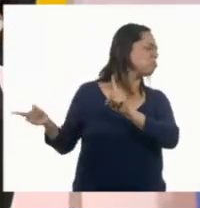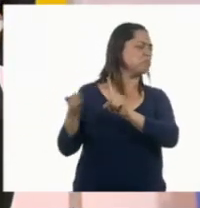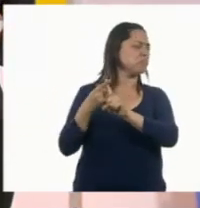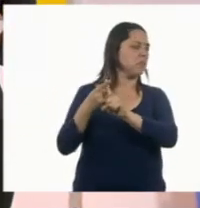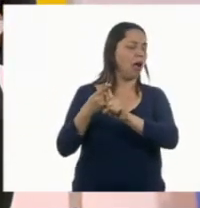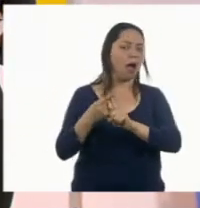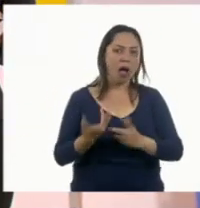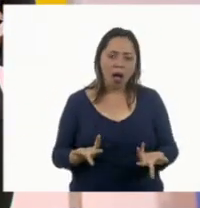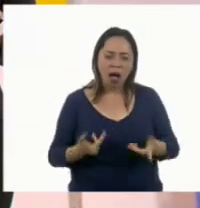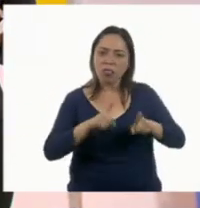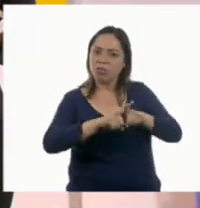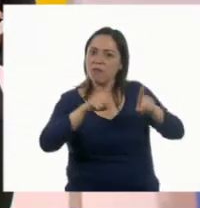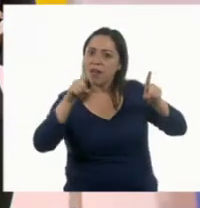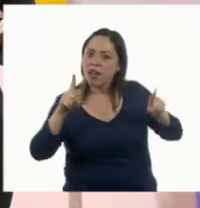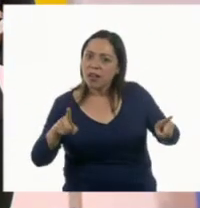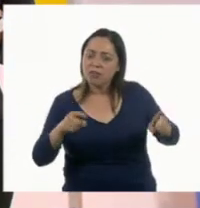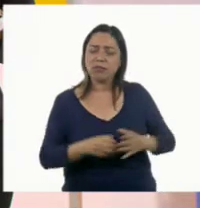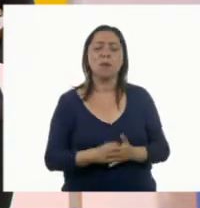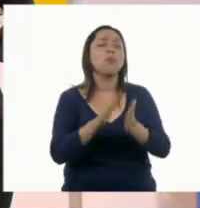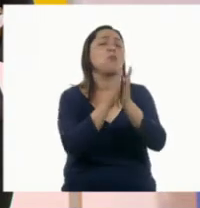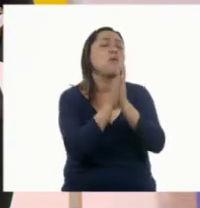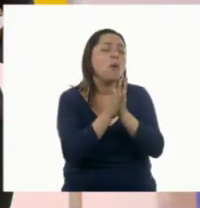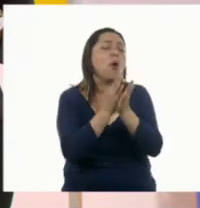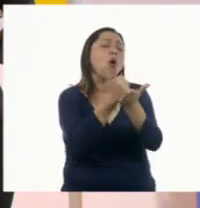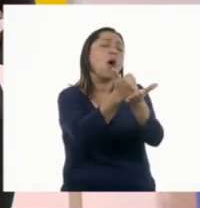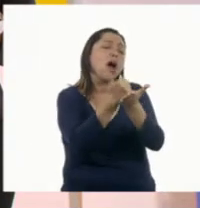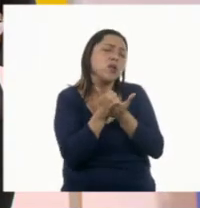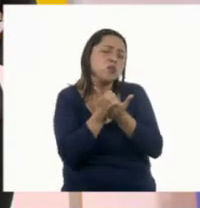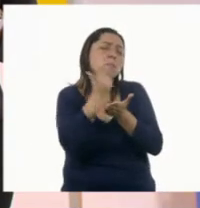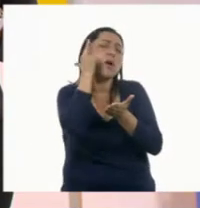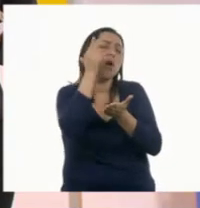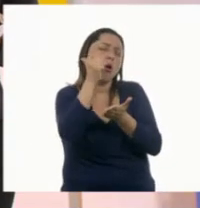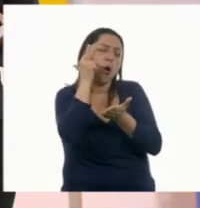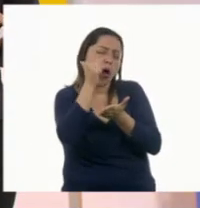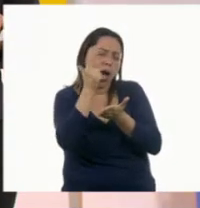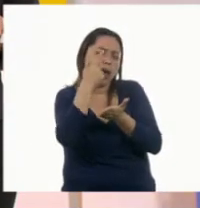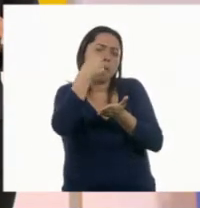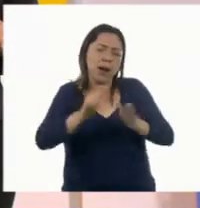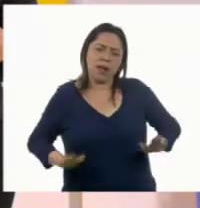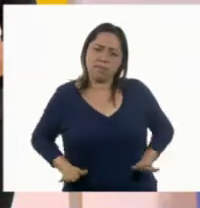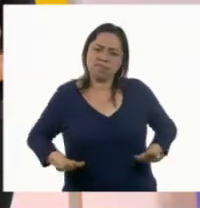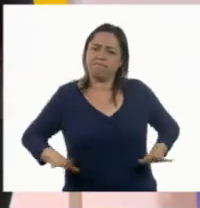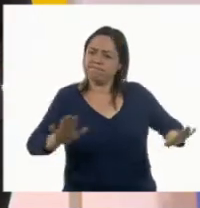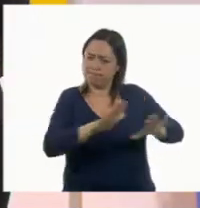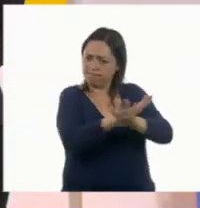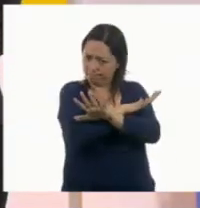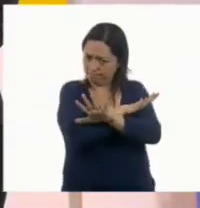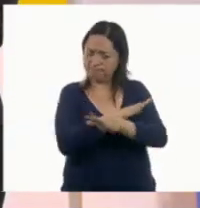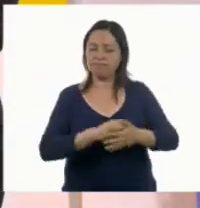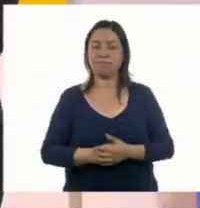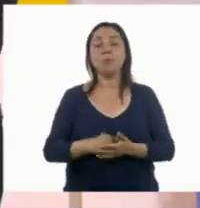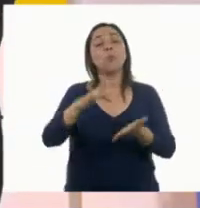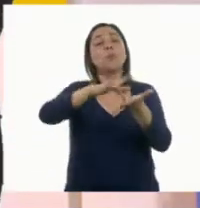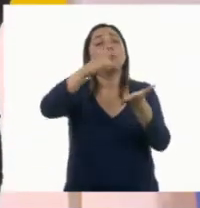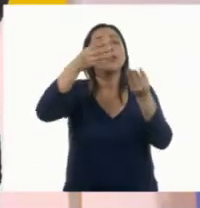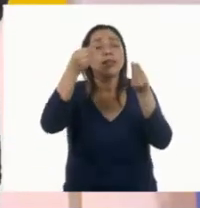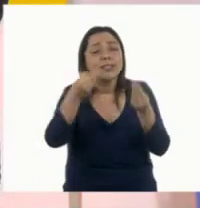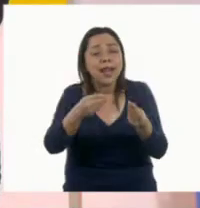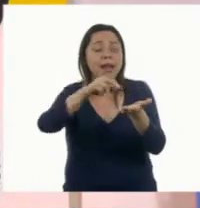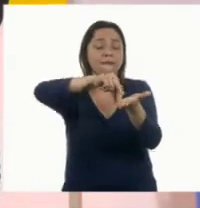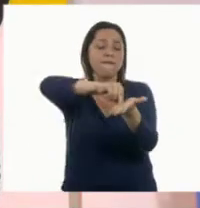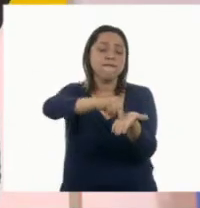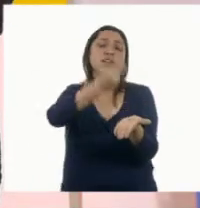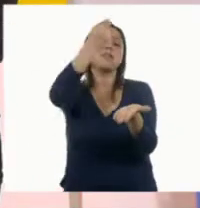diferentes. Ojalá me puedas ayudar a que cambien esta forma de ser. Muchas gracias. Atentamente, la mamá de Lalo